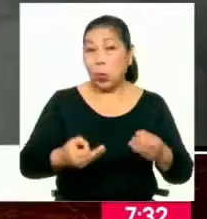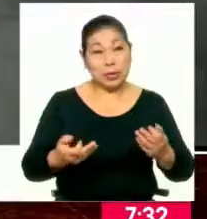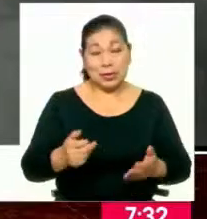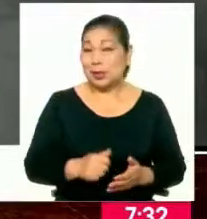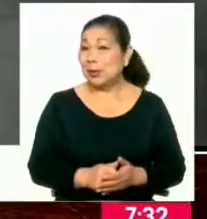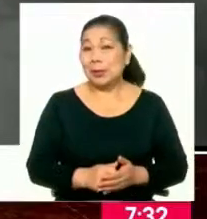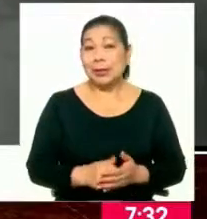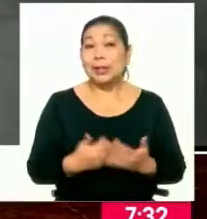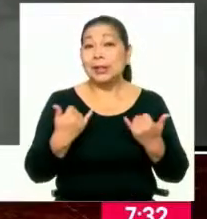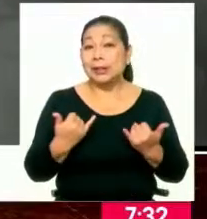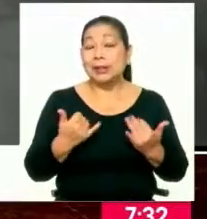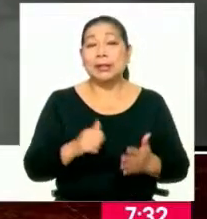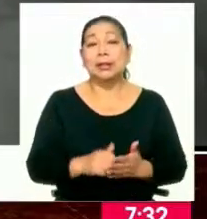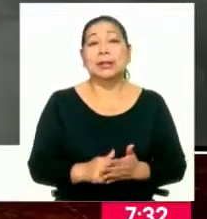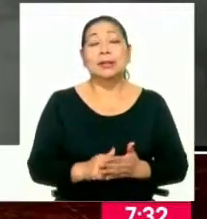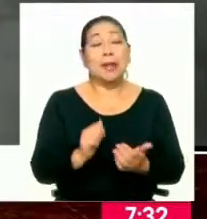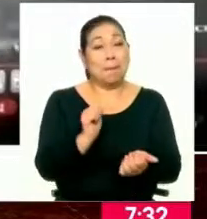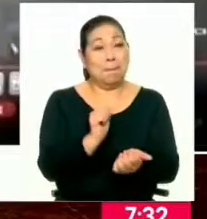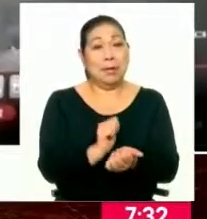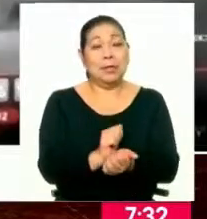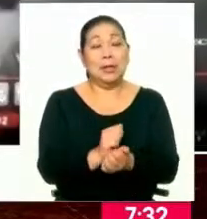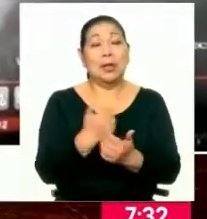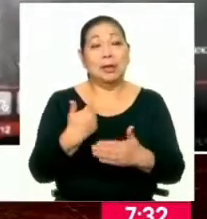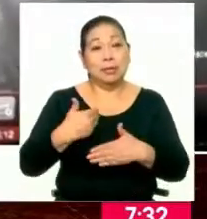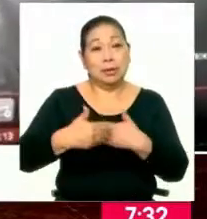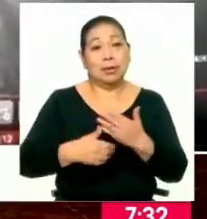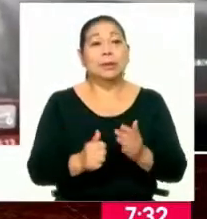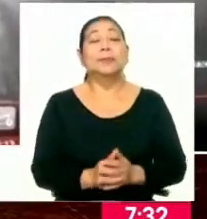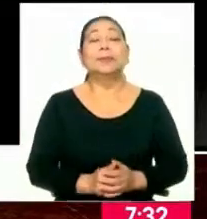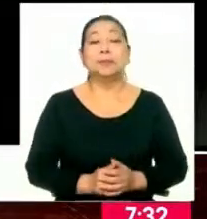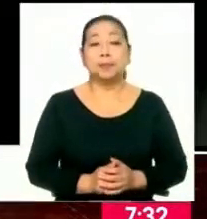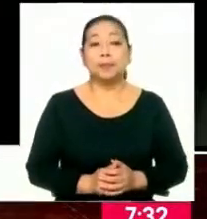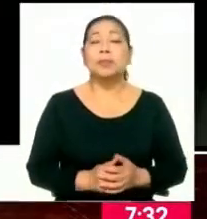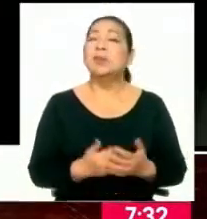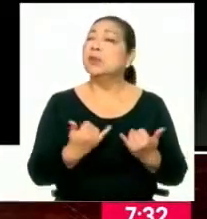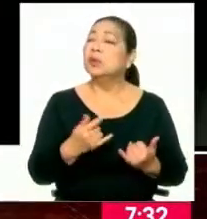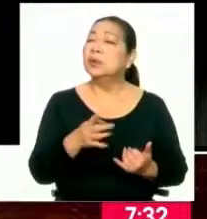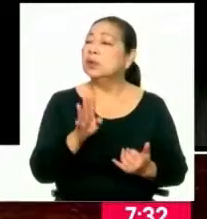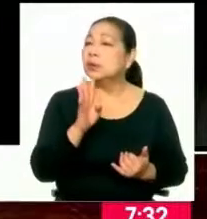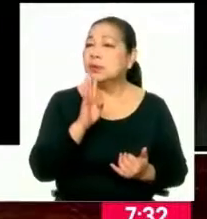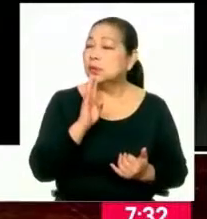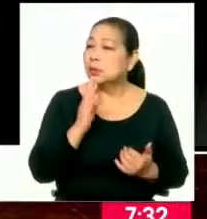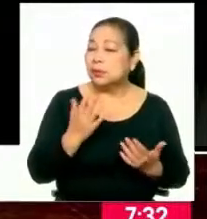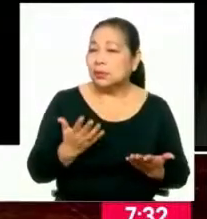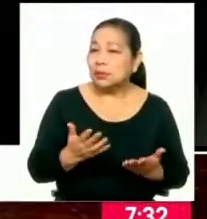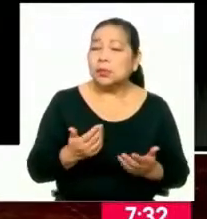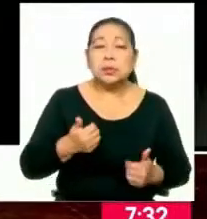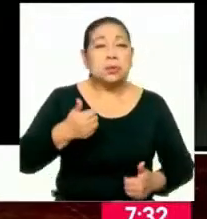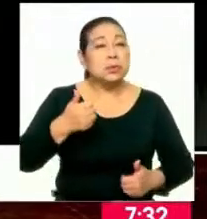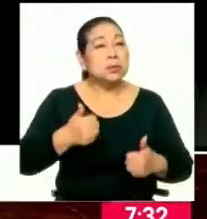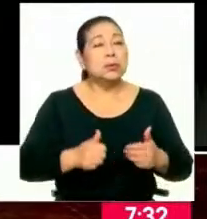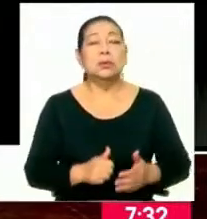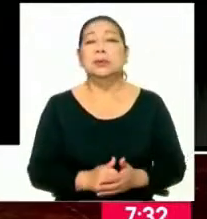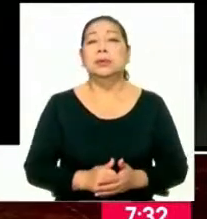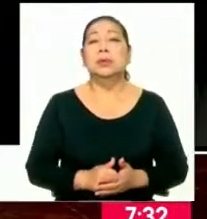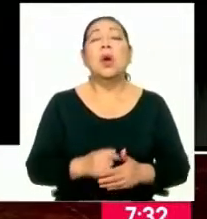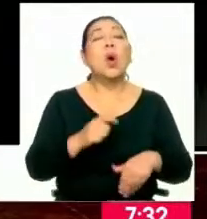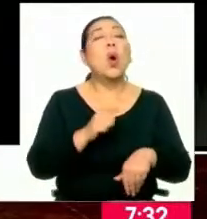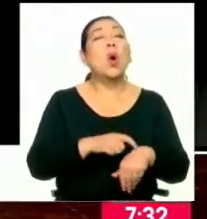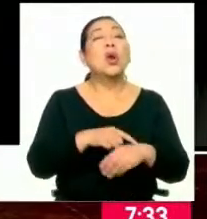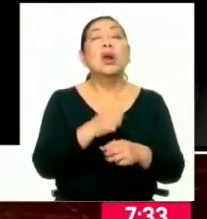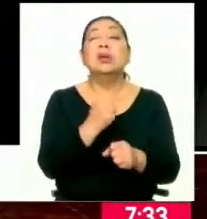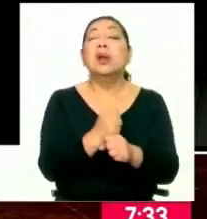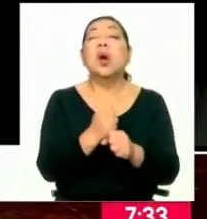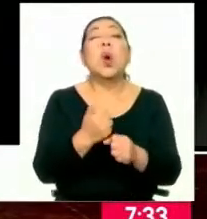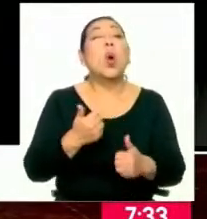estas detenciones que se han producido en flagrancia. Ahora, coméntenos, ¿cuál es el horario de